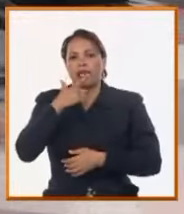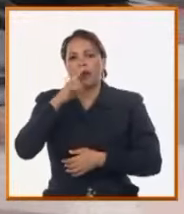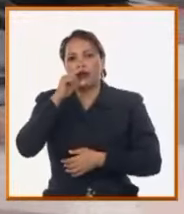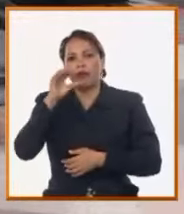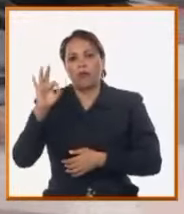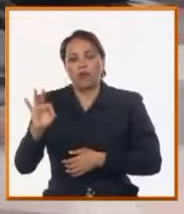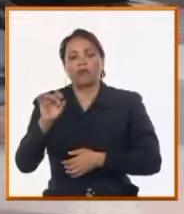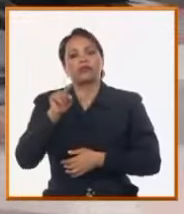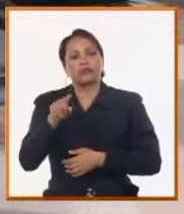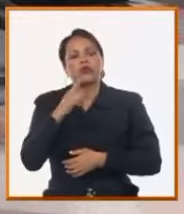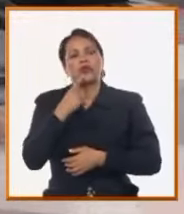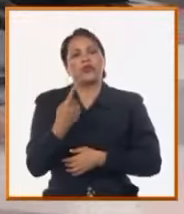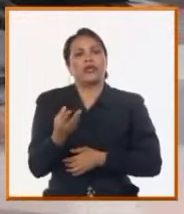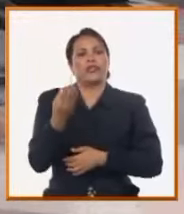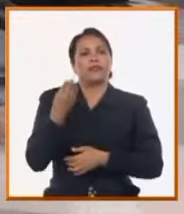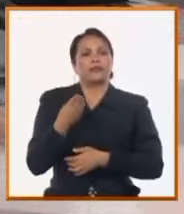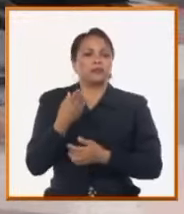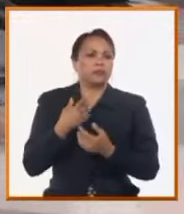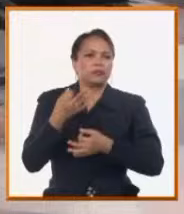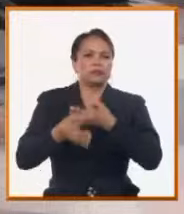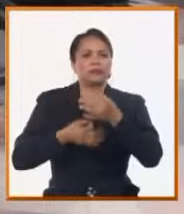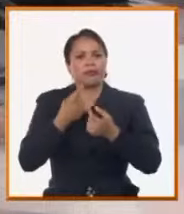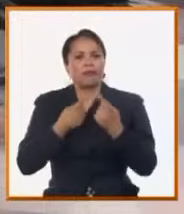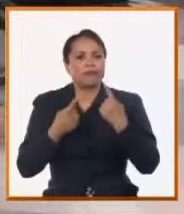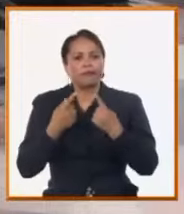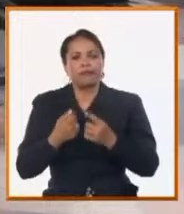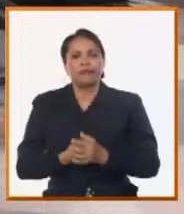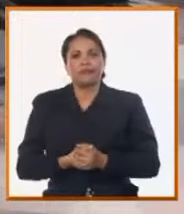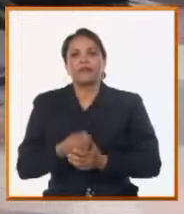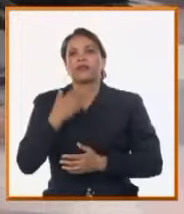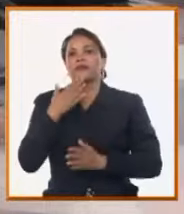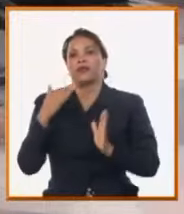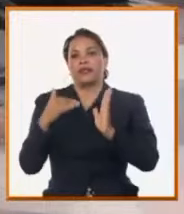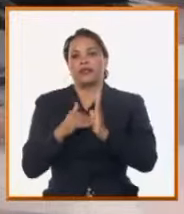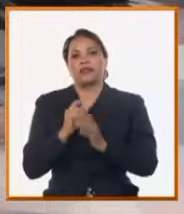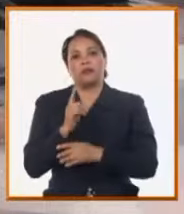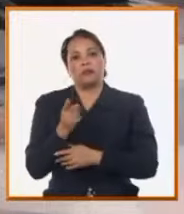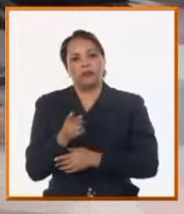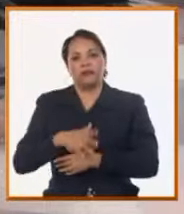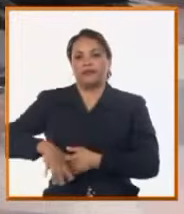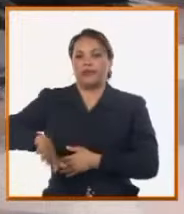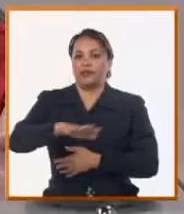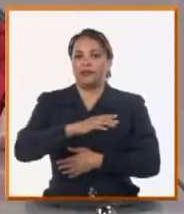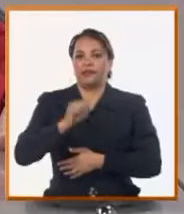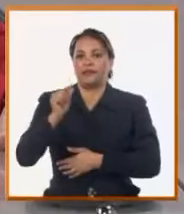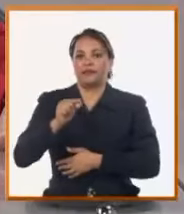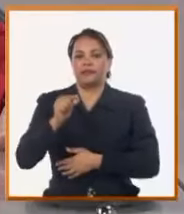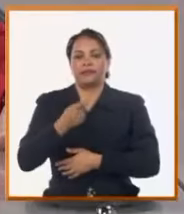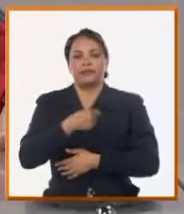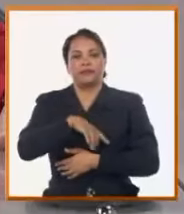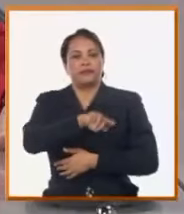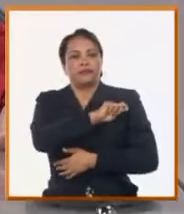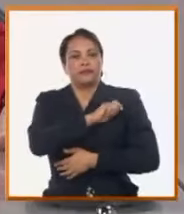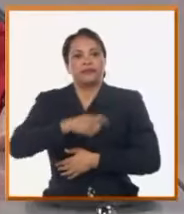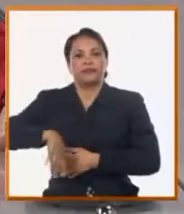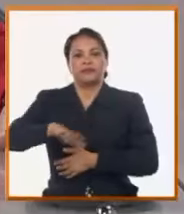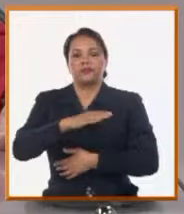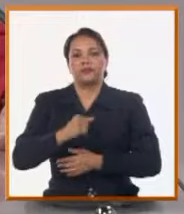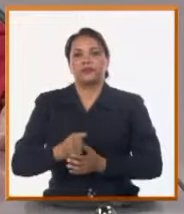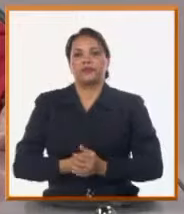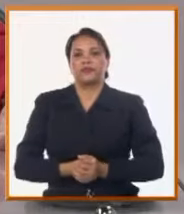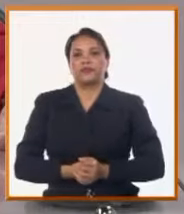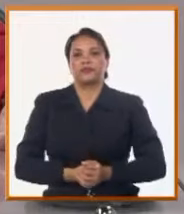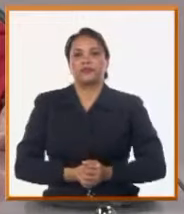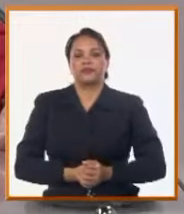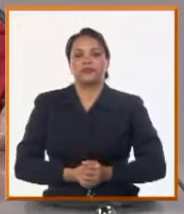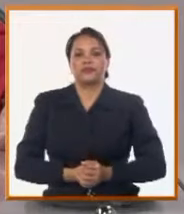tema, ¿qué nos pudiera explicar? Sí, Randy, buenas tardes para usted y para todos nuestros televidentes y radio oyentes de